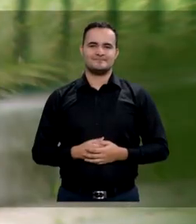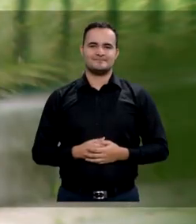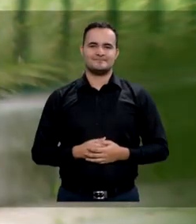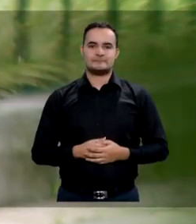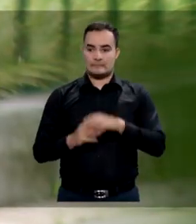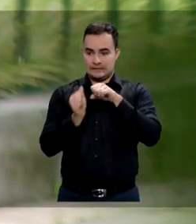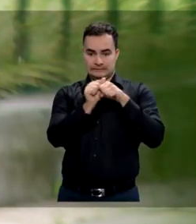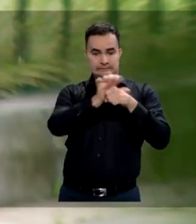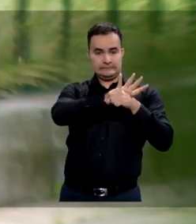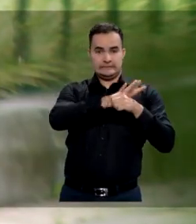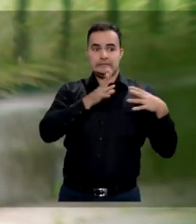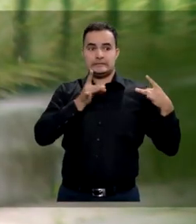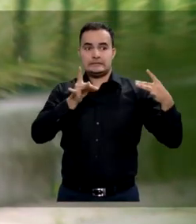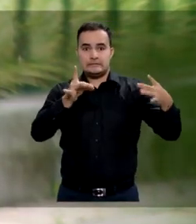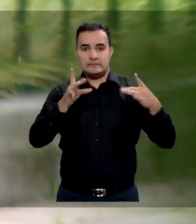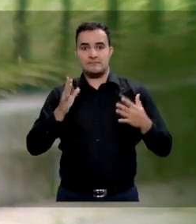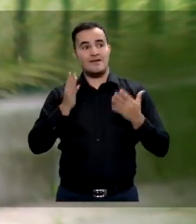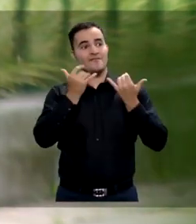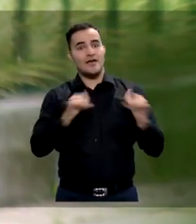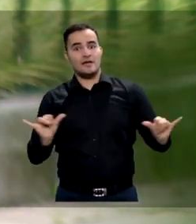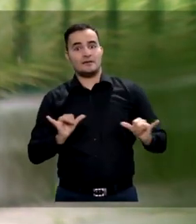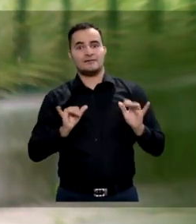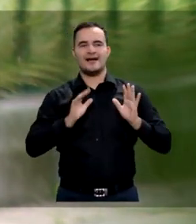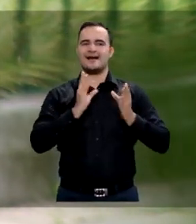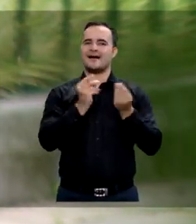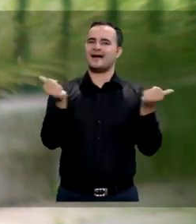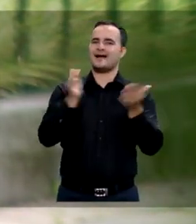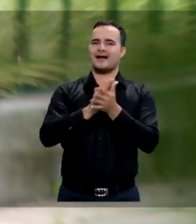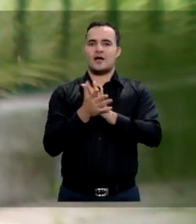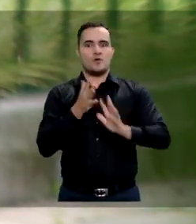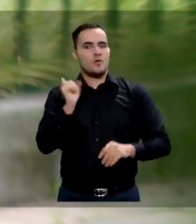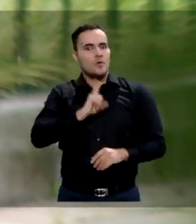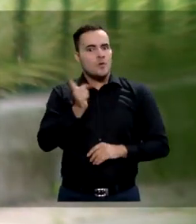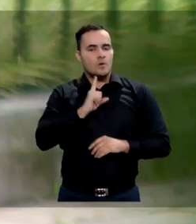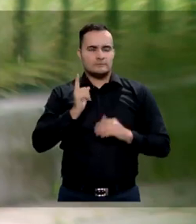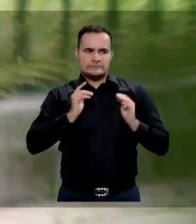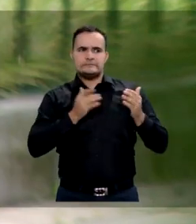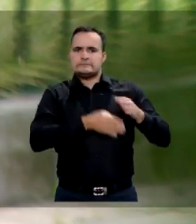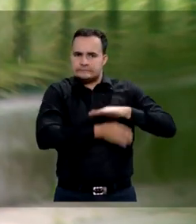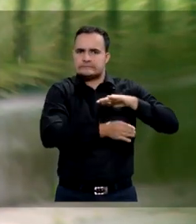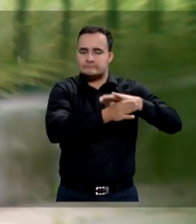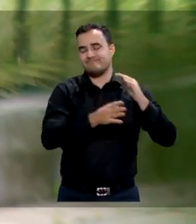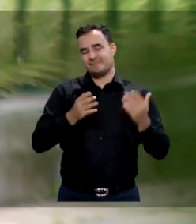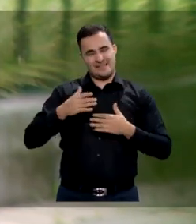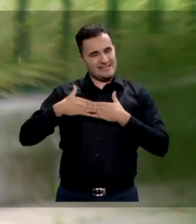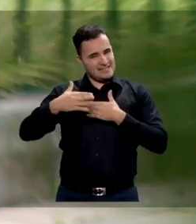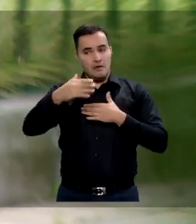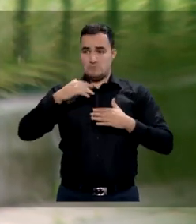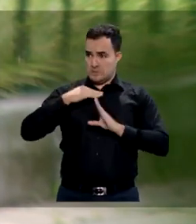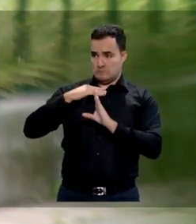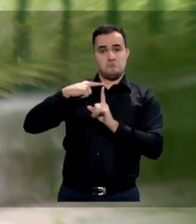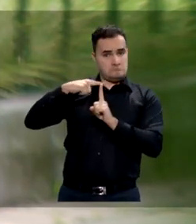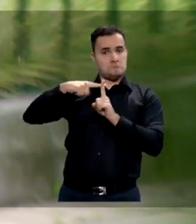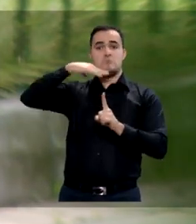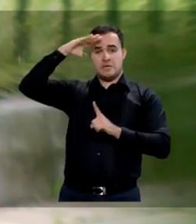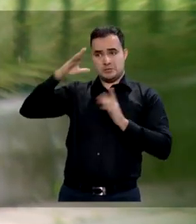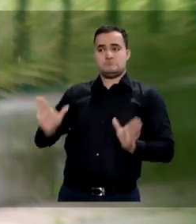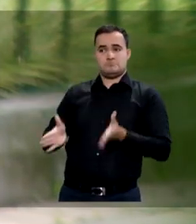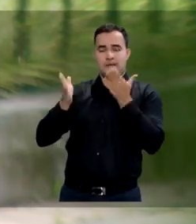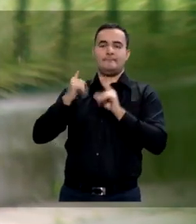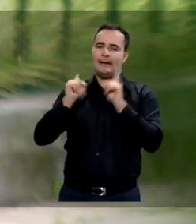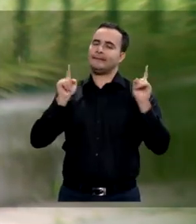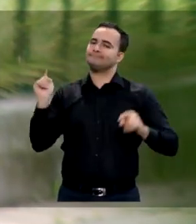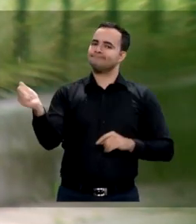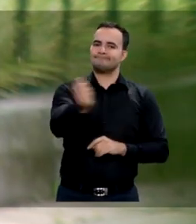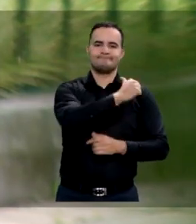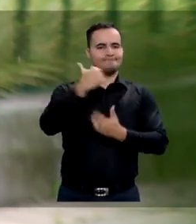La amenaza de pandemia aún persiste. Aunque hemos avanzado, cada ciudadano deberá ser aún más corresponsable en el cuidado de su